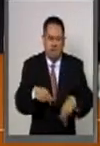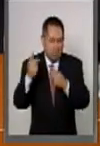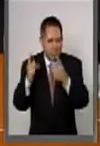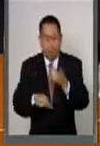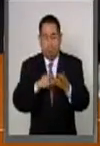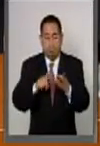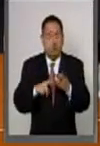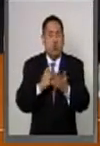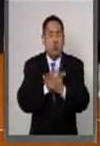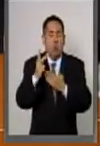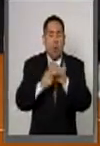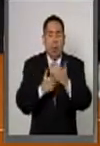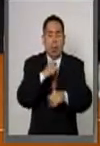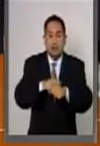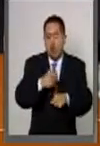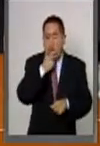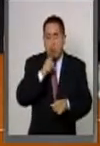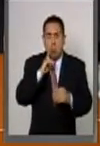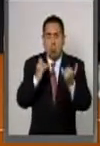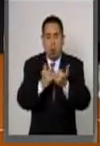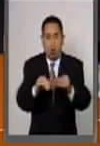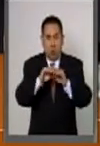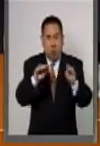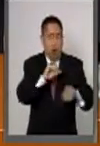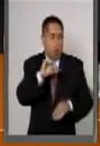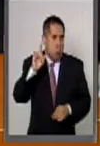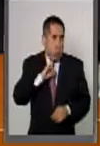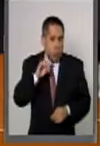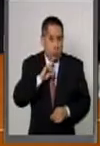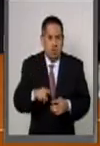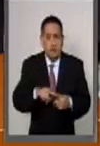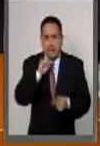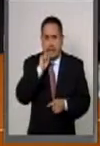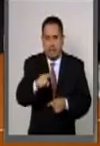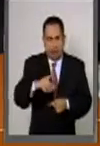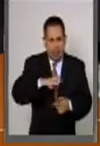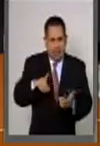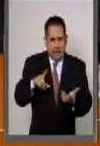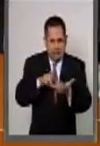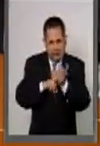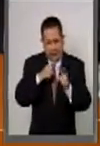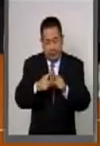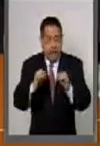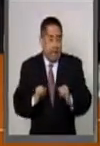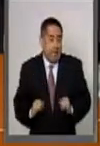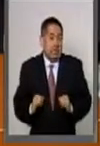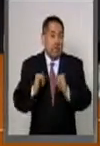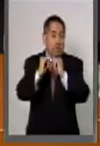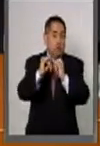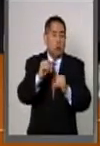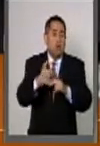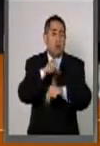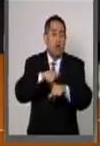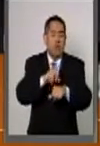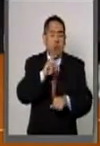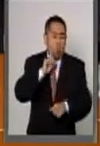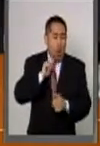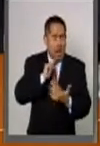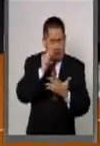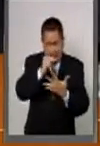Programa Nacional de Igualdad para las Mujeres, además de contar con un Instituto Nacional de las Mujeres.